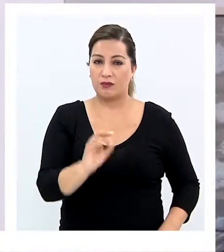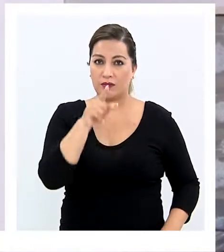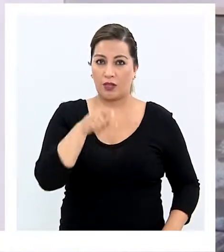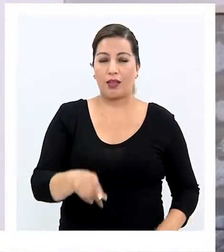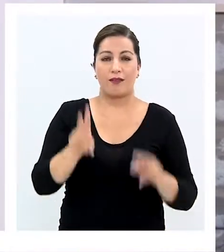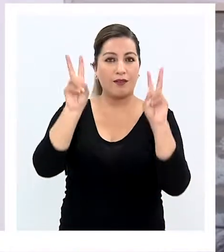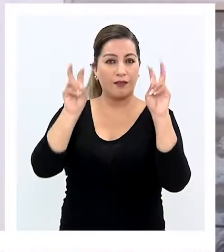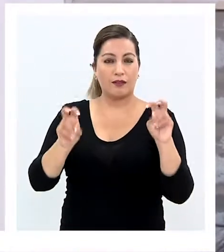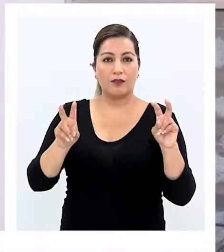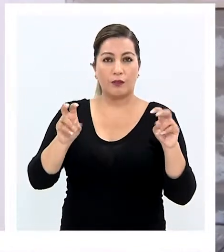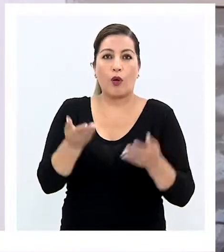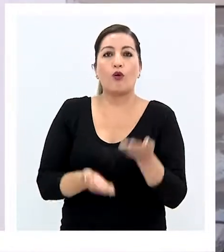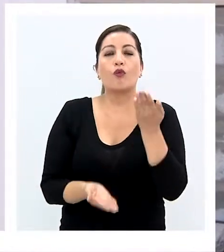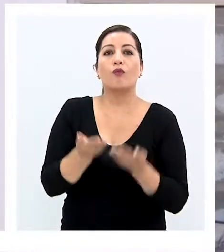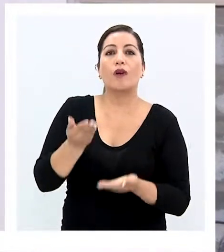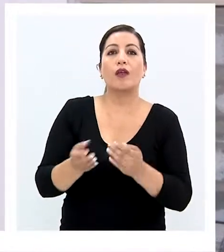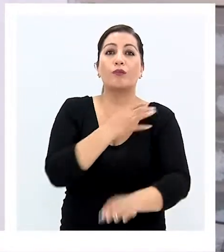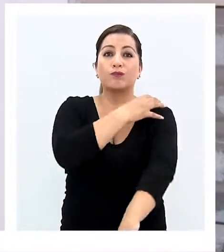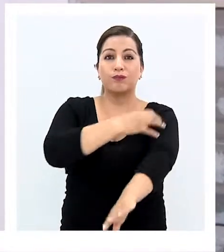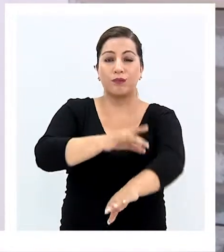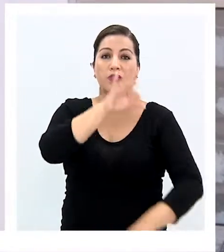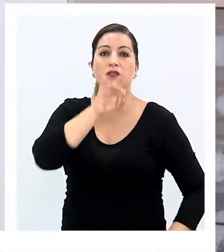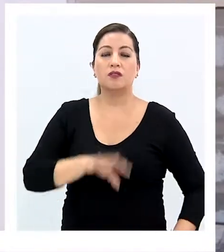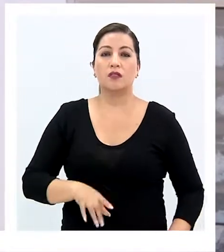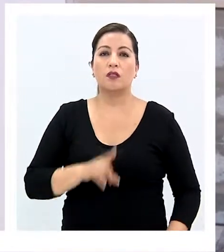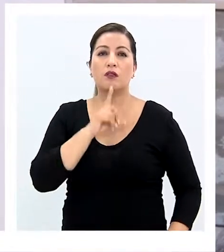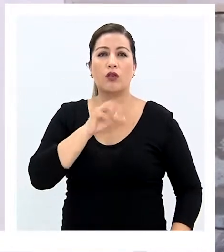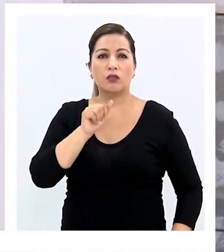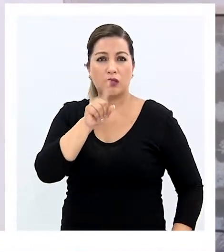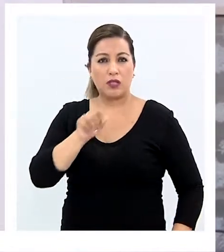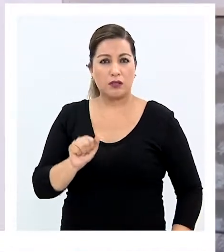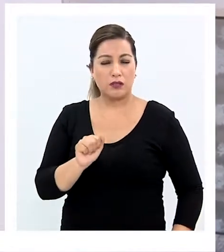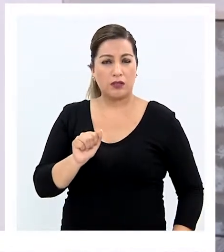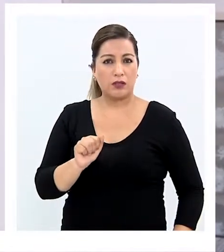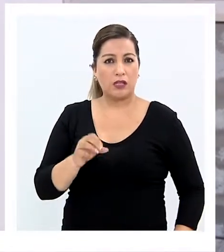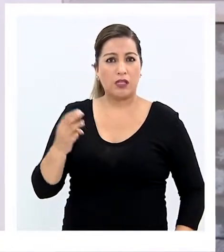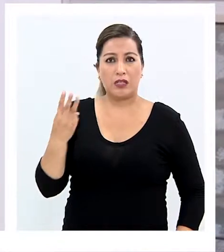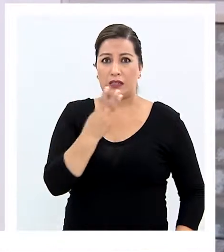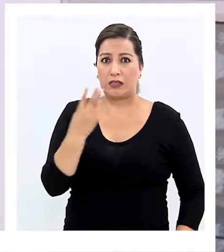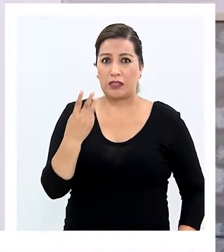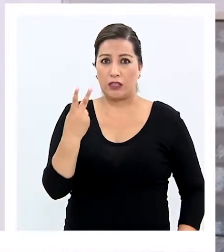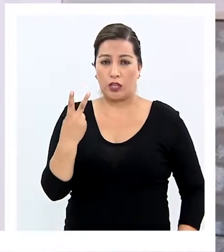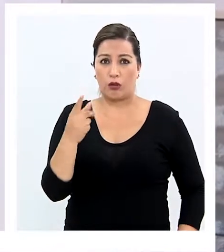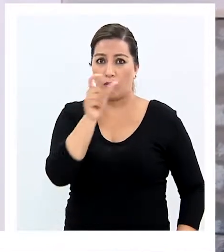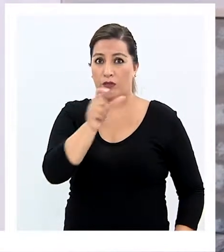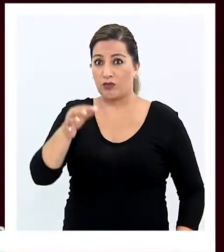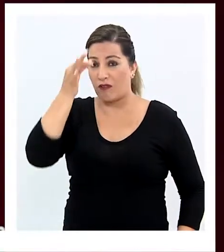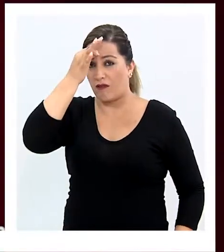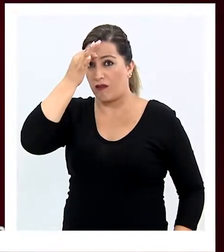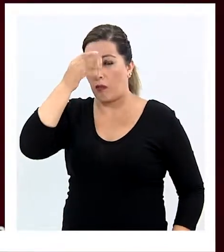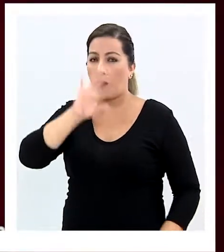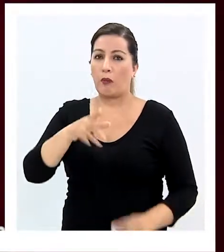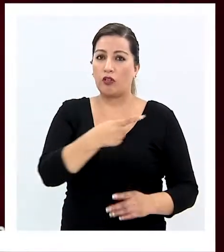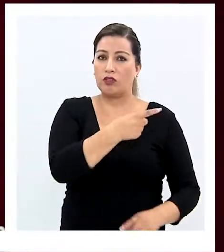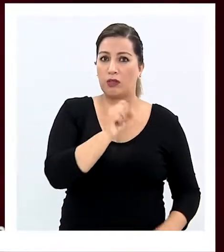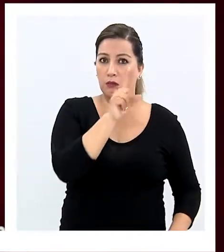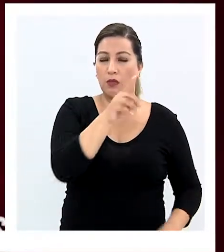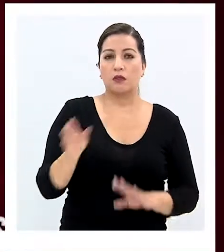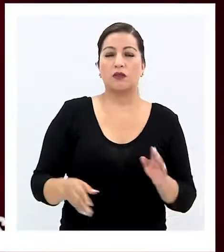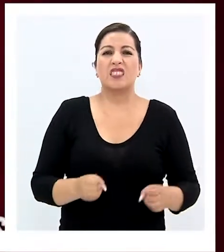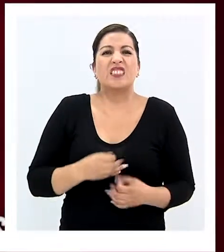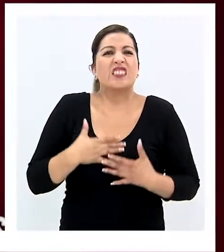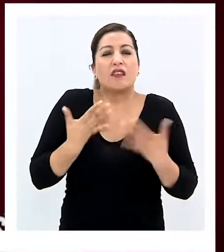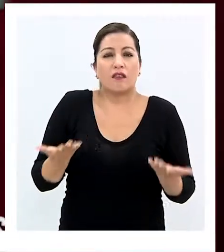respecto, digamos, si lo comparamos con el nivel nacional, tenemos una tasa de 32 casos por cada 100.000 personas. Los síntomas